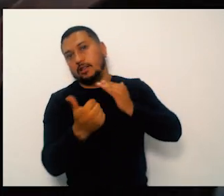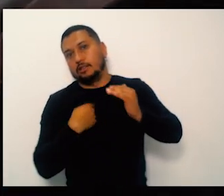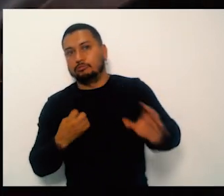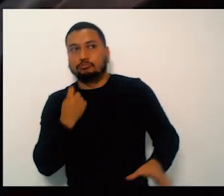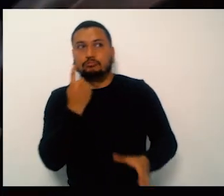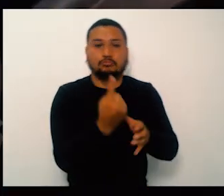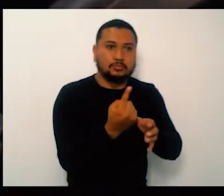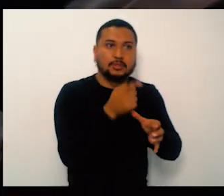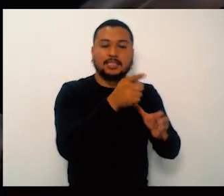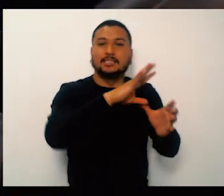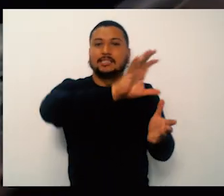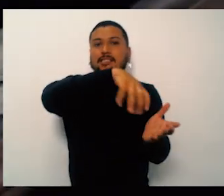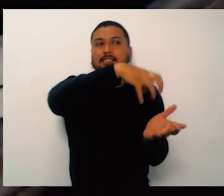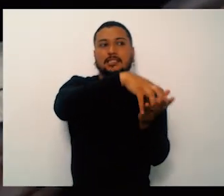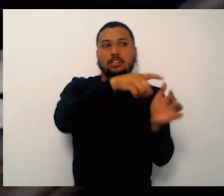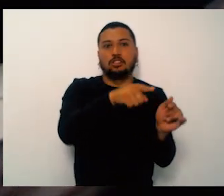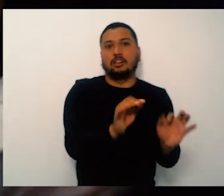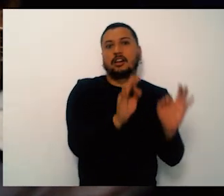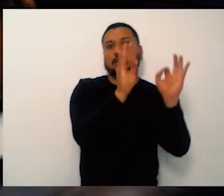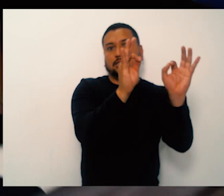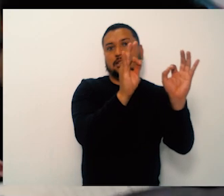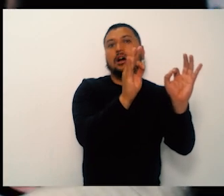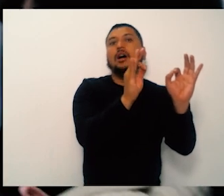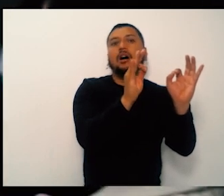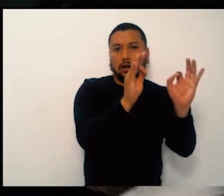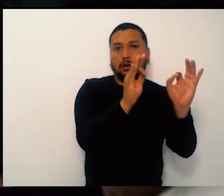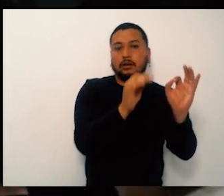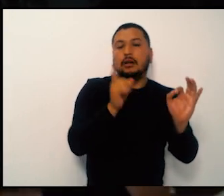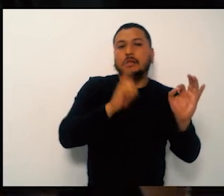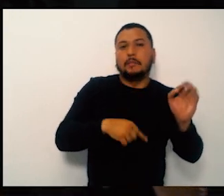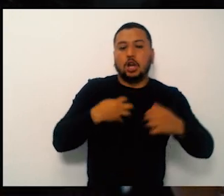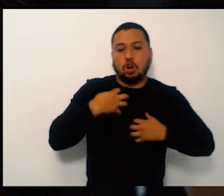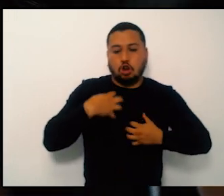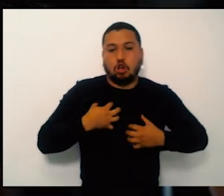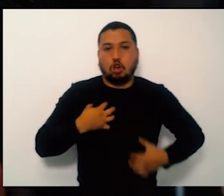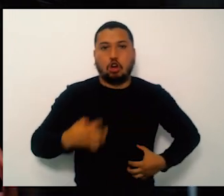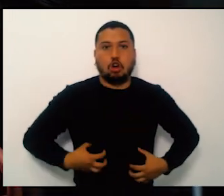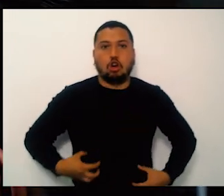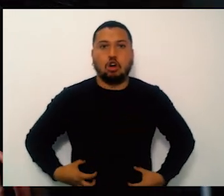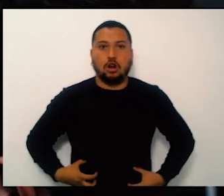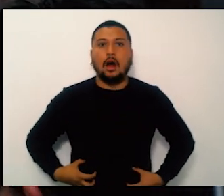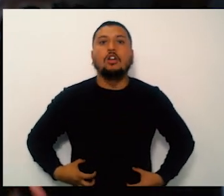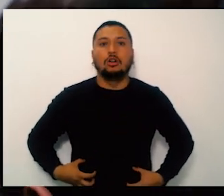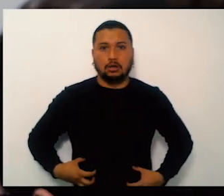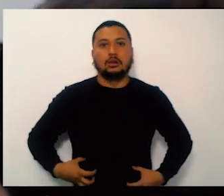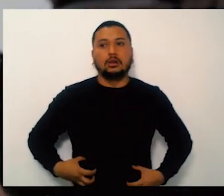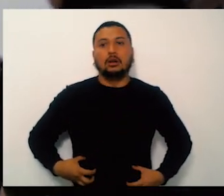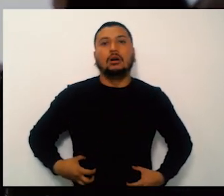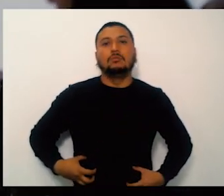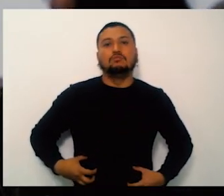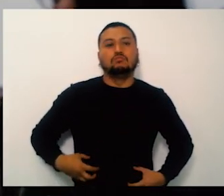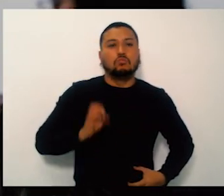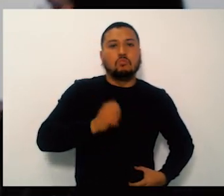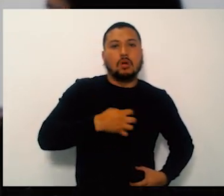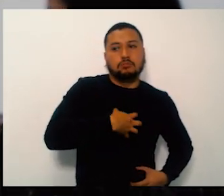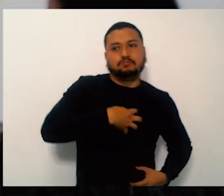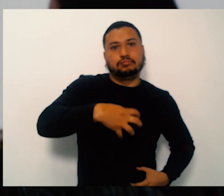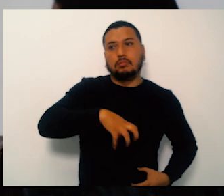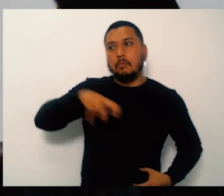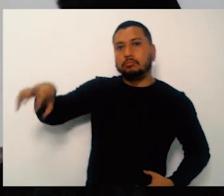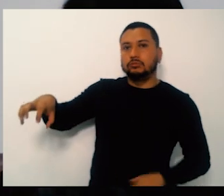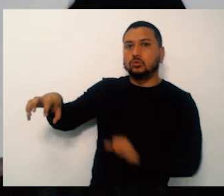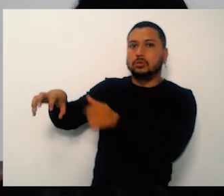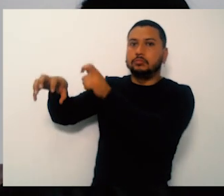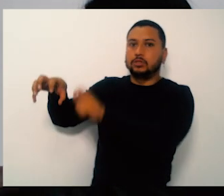persona que le prestan un servicio excelente en la Morichuela a la comunidad. Y eso hace